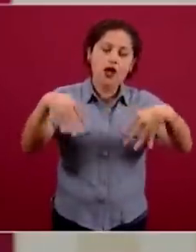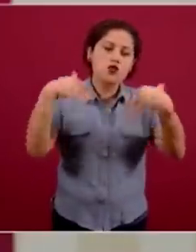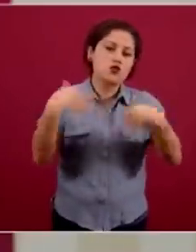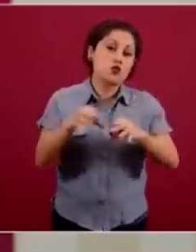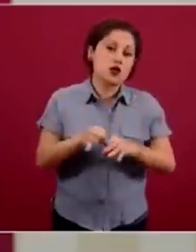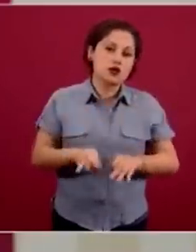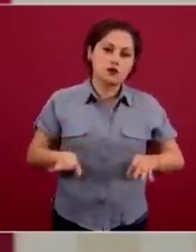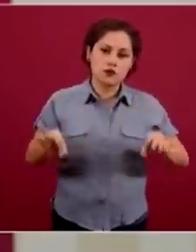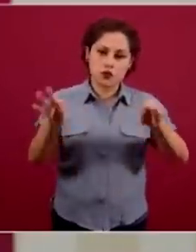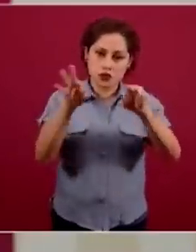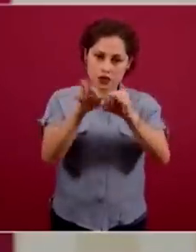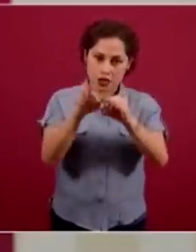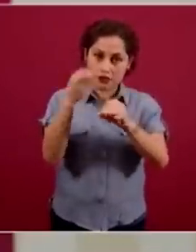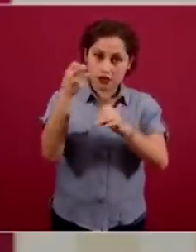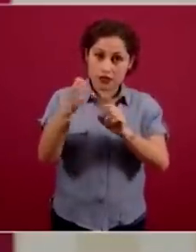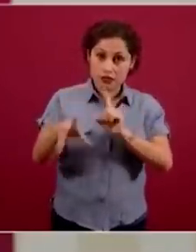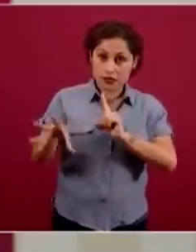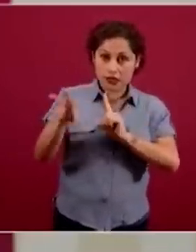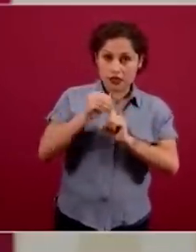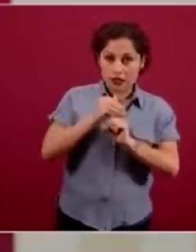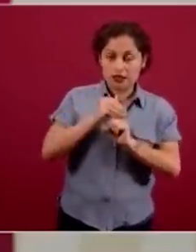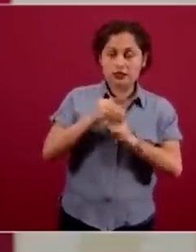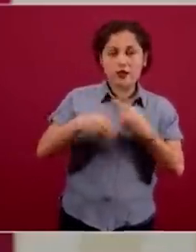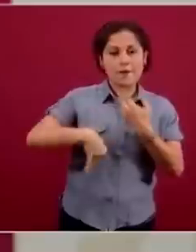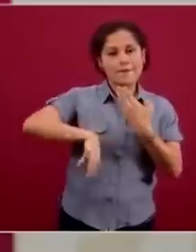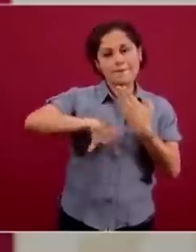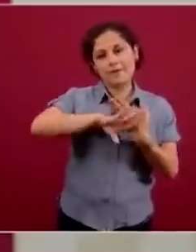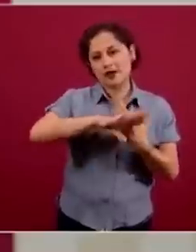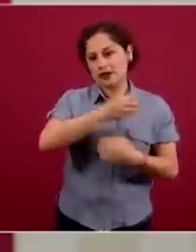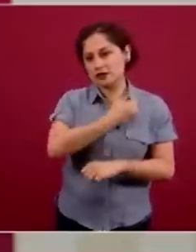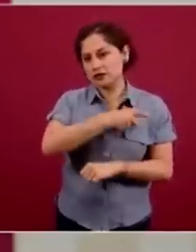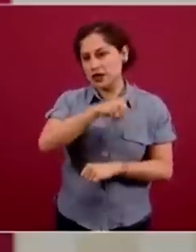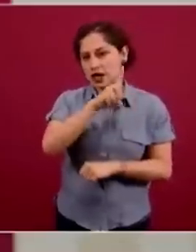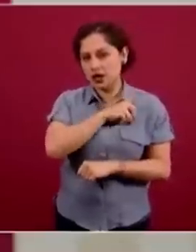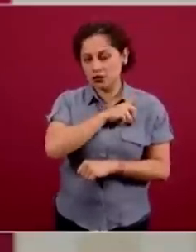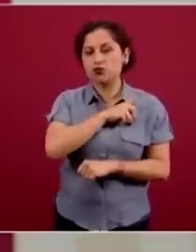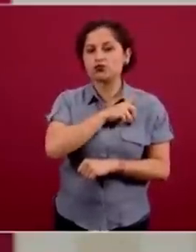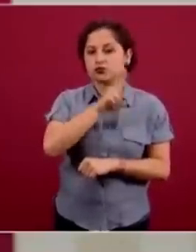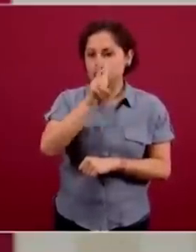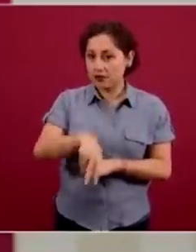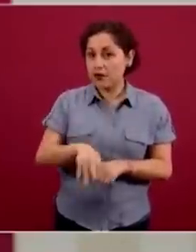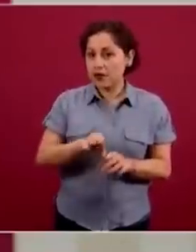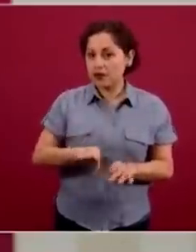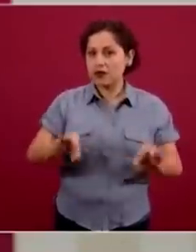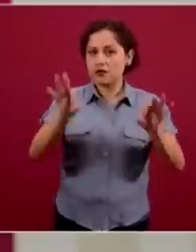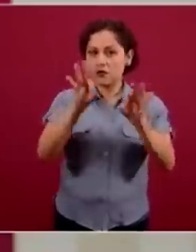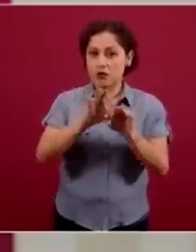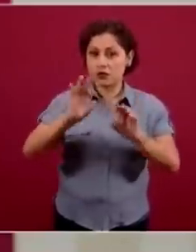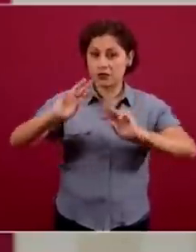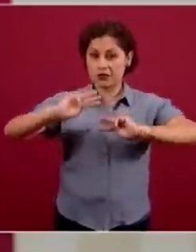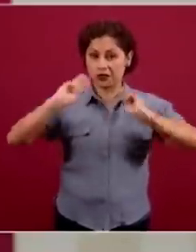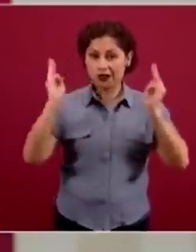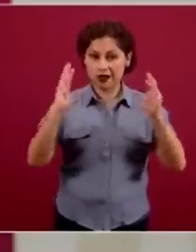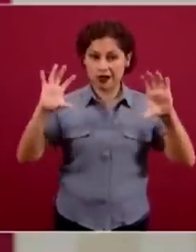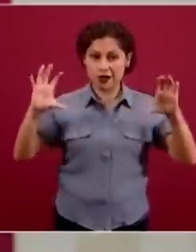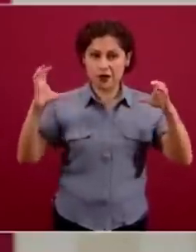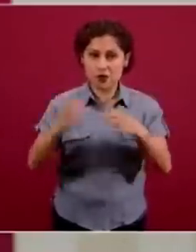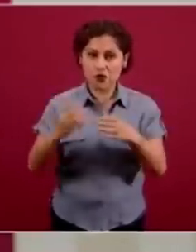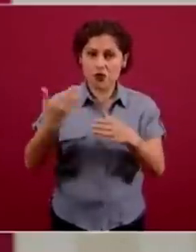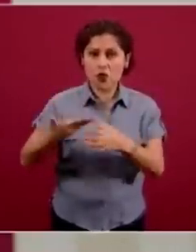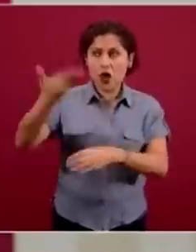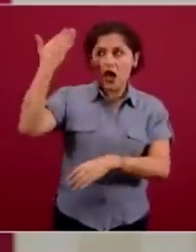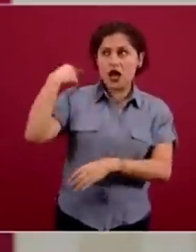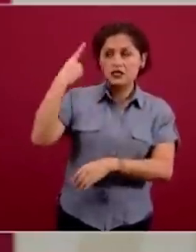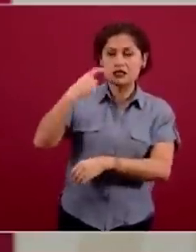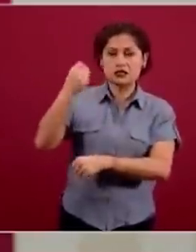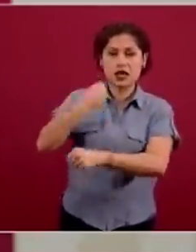salud, en un daño a la salud que no se había visto en el mundo entero en 100 años. Literalmente en 100 años. La